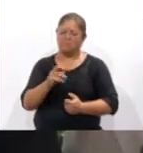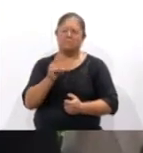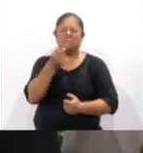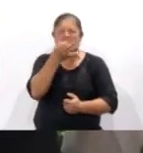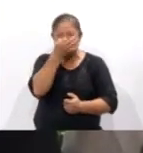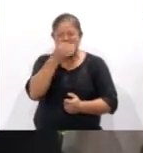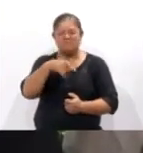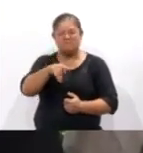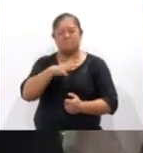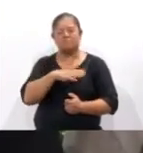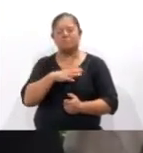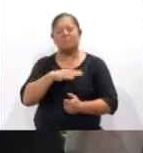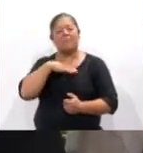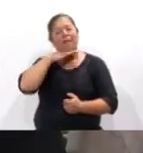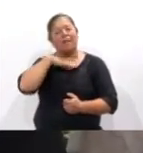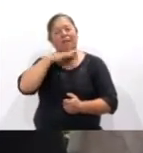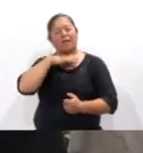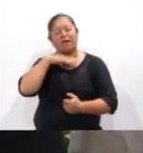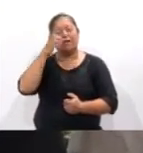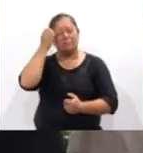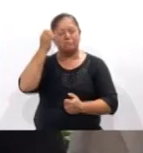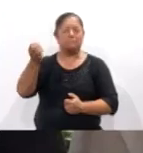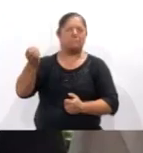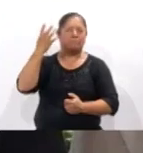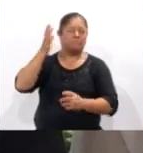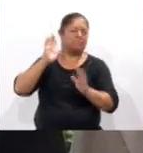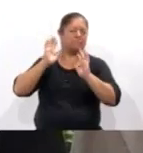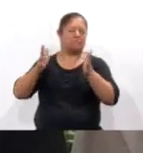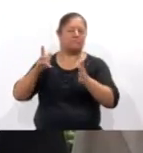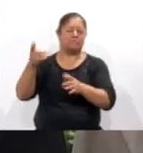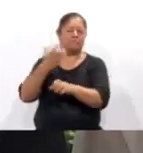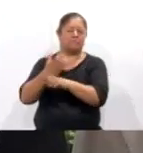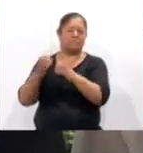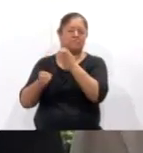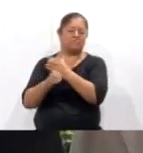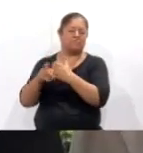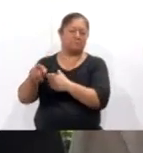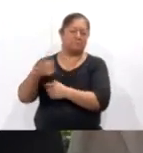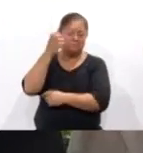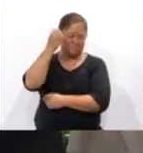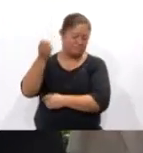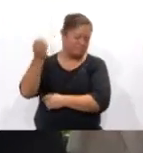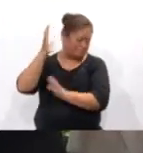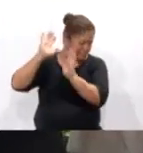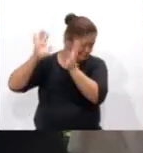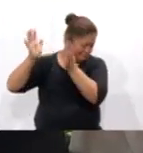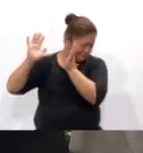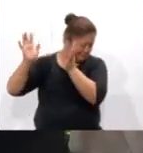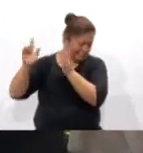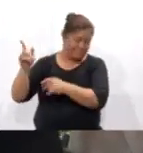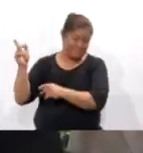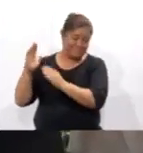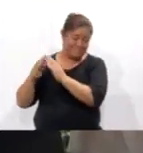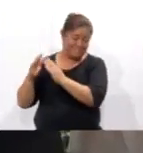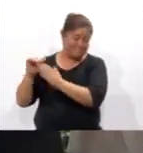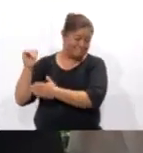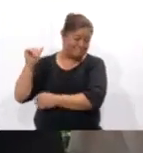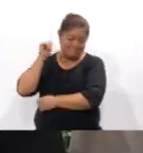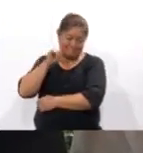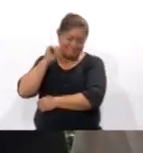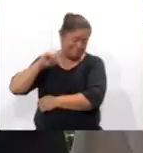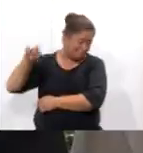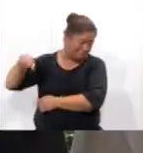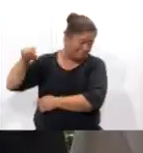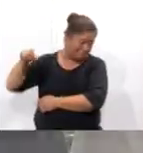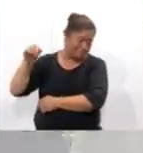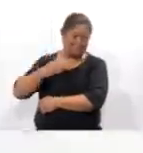esparcimiento, ¿verdad? Para olvidarse a veces también de algunas cosas, ¿verdad? Que tenemos en casa, principalmente nosotros,